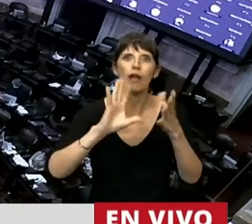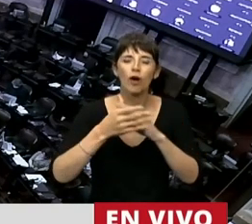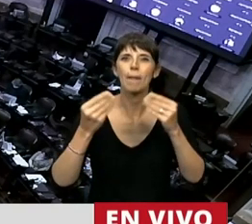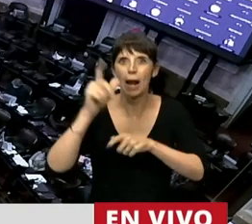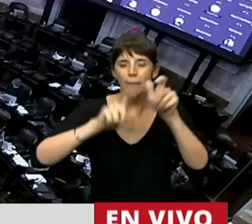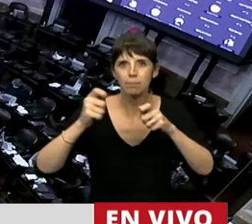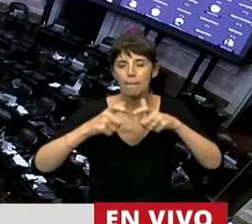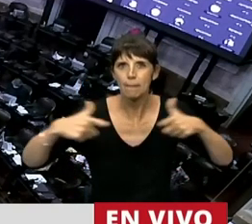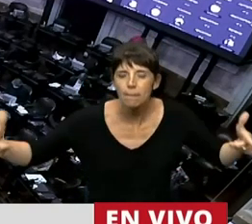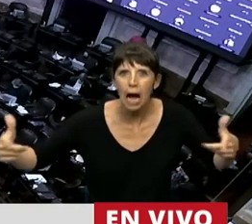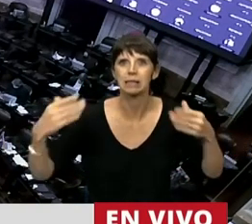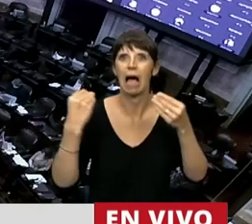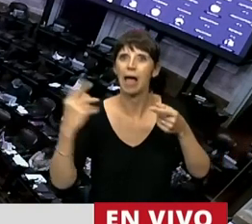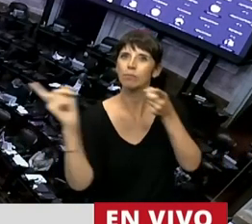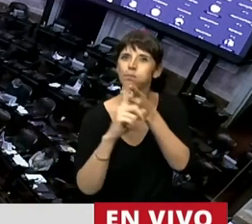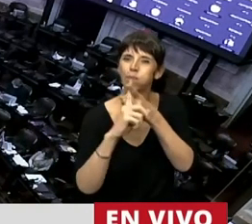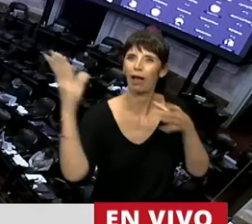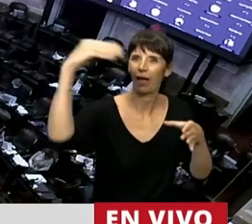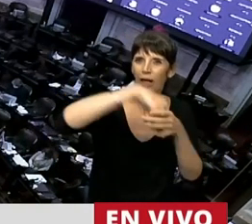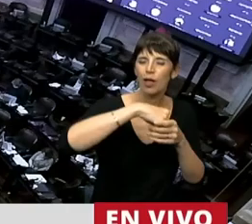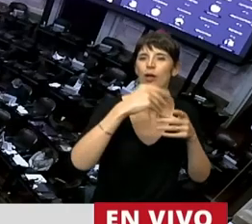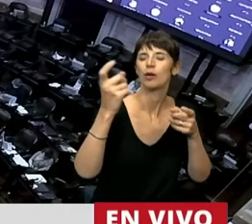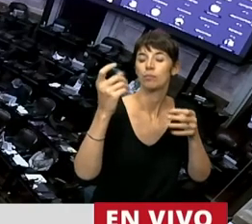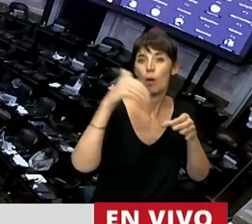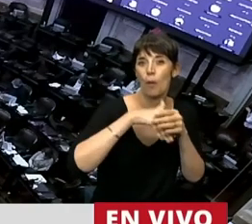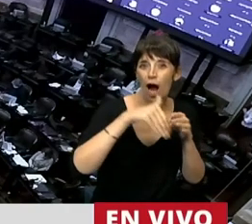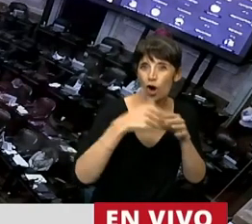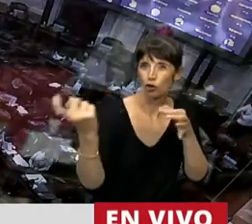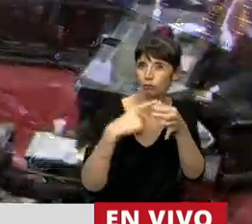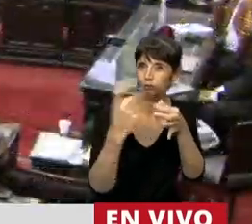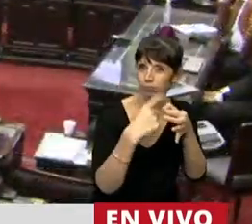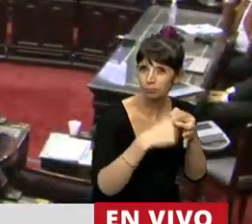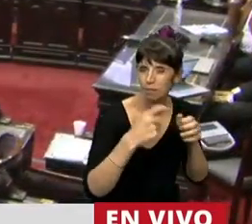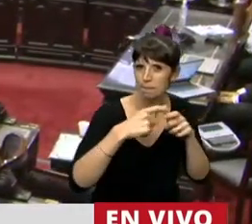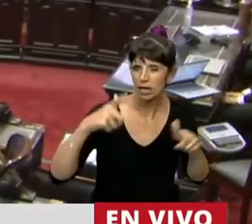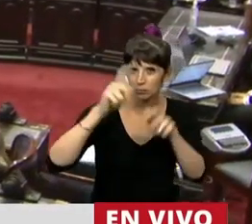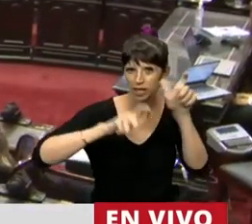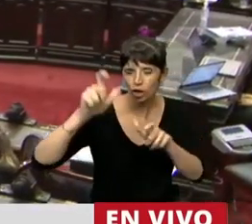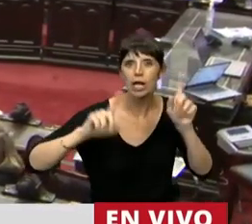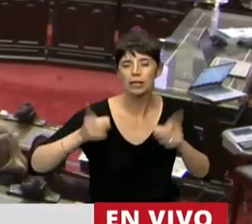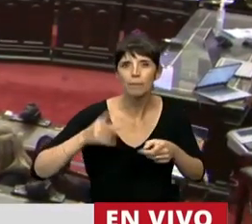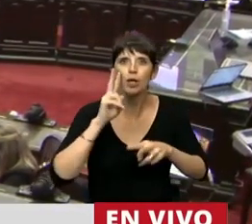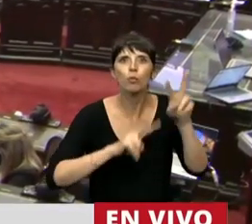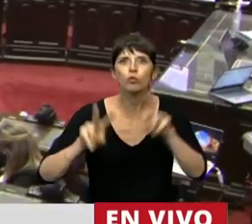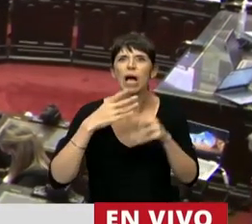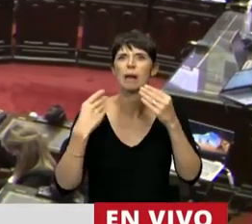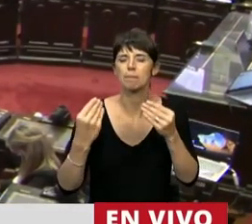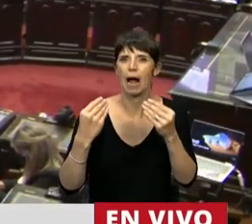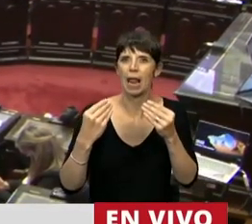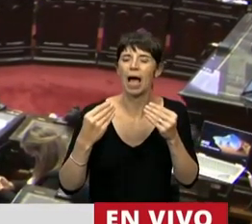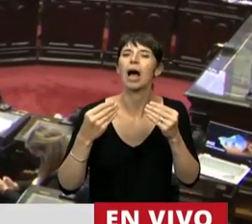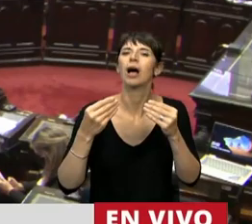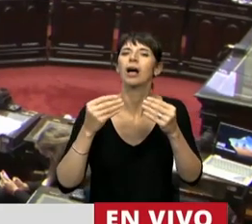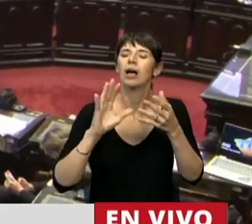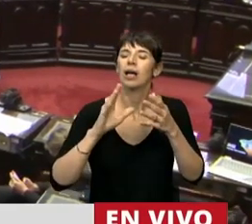se encuentre trabajando en el desarrollo de políticas de inclusión financiera tal como nos transmitió el propio presidente del Banco Central que abarcan